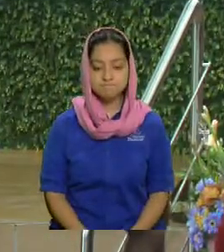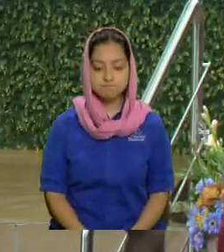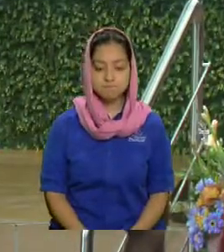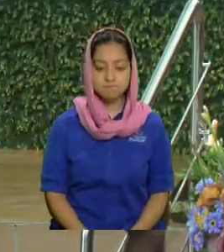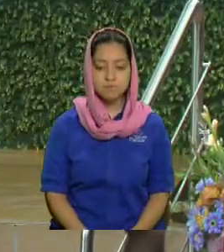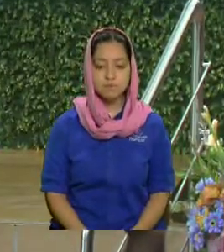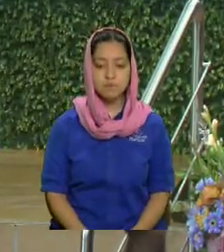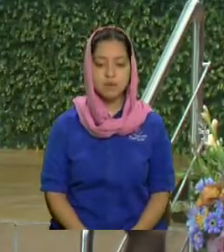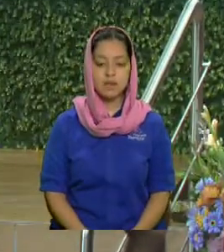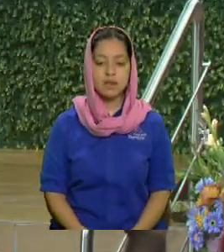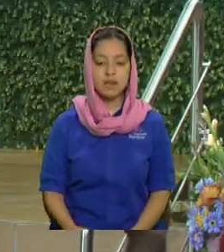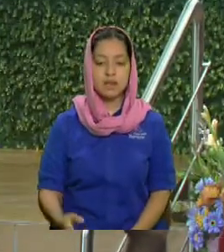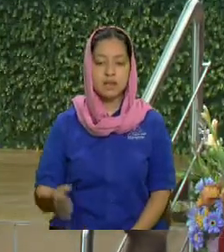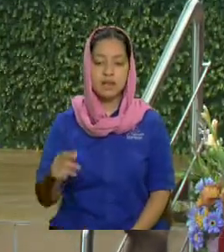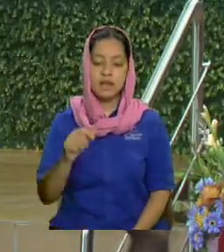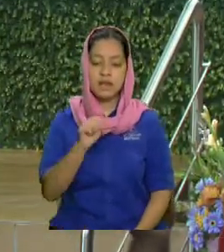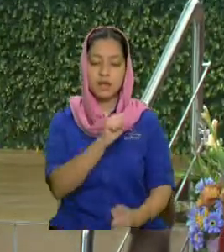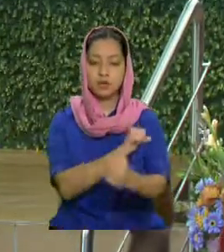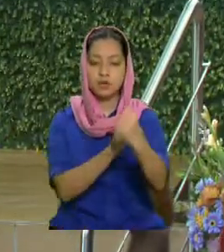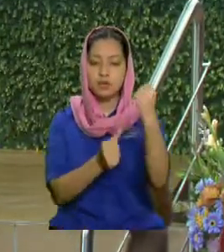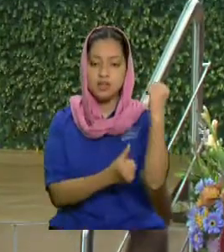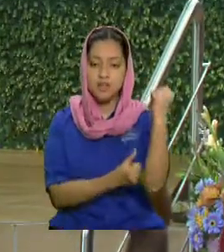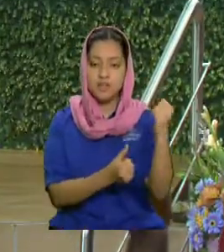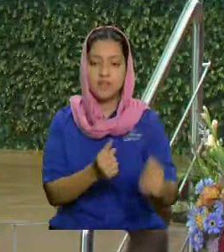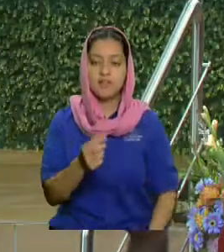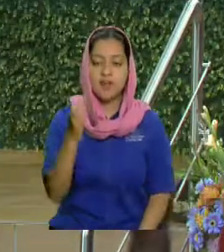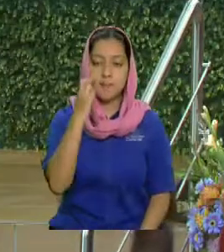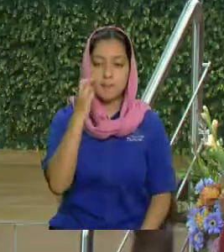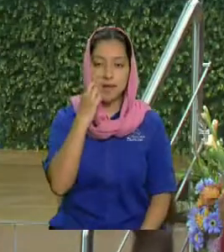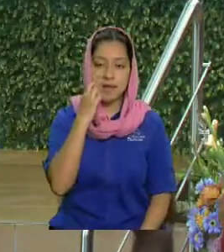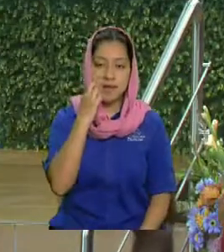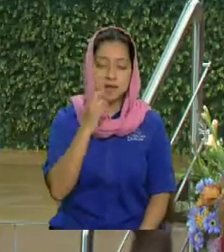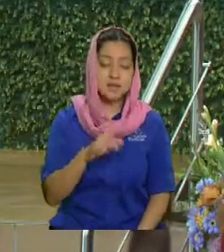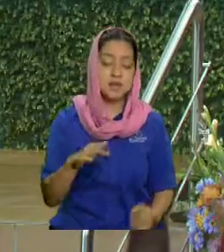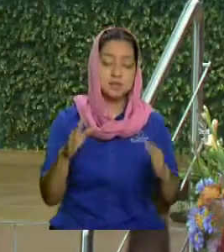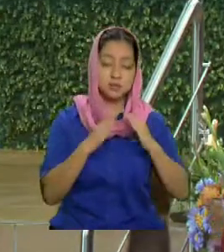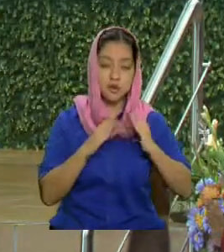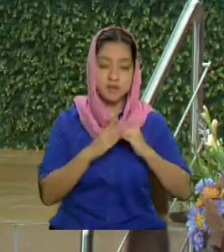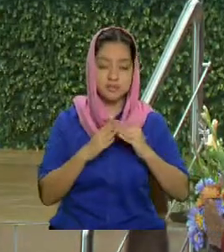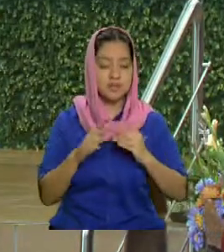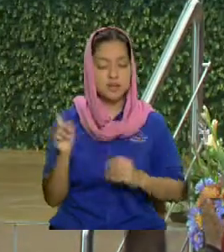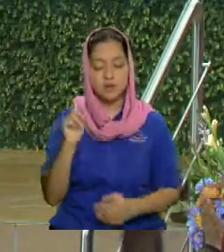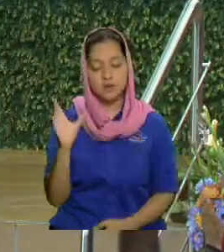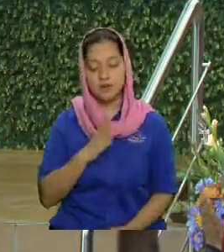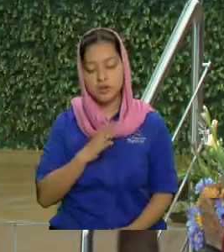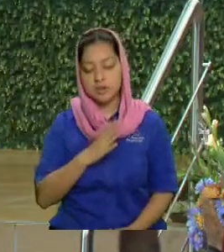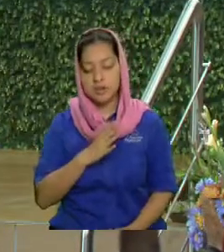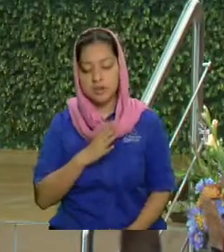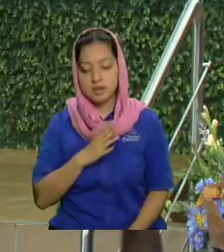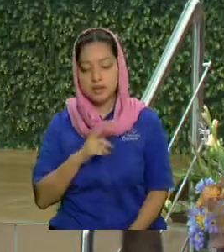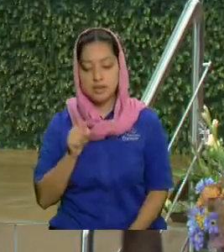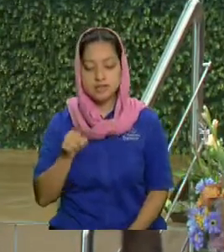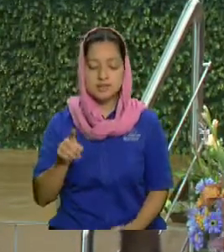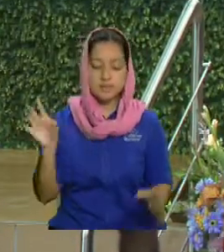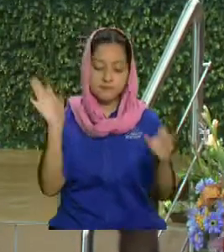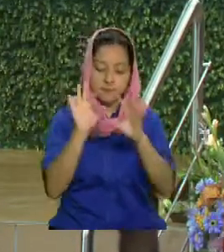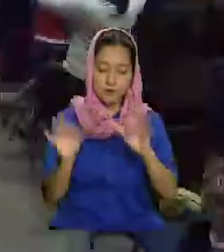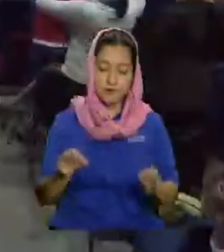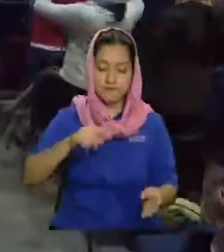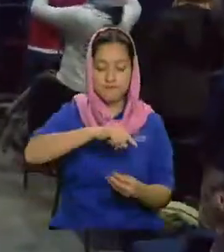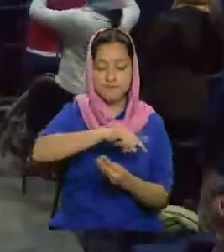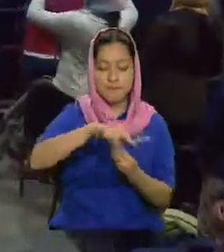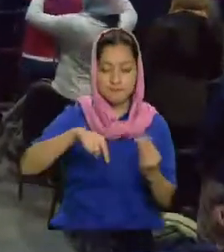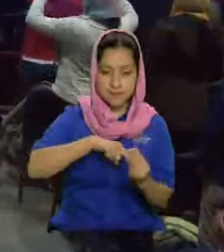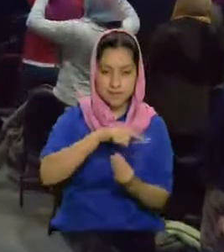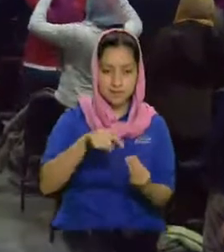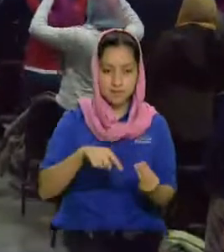del varón y en aquellos hogares que no tienen ese tipo de organización porque por X o Y razón